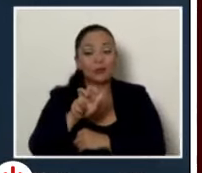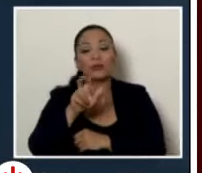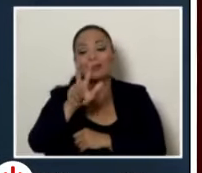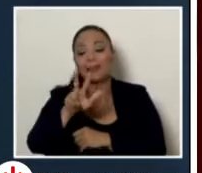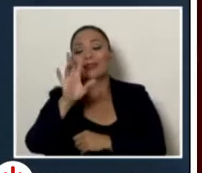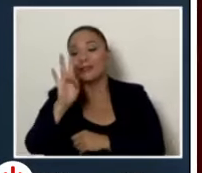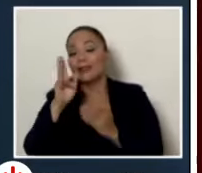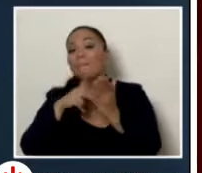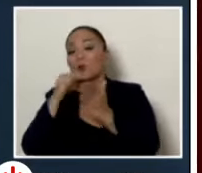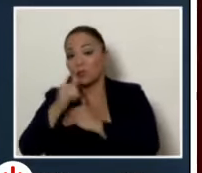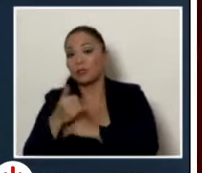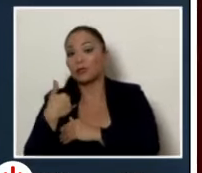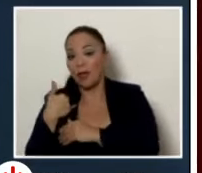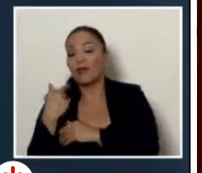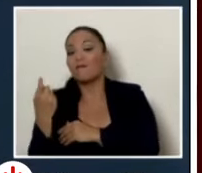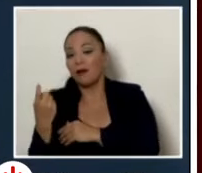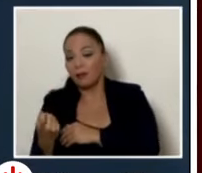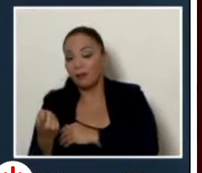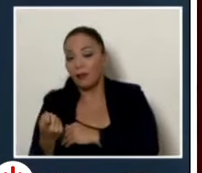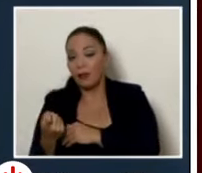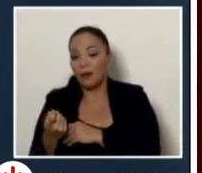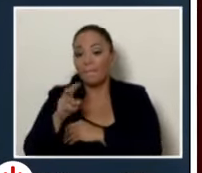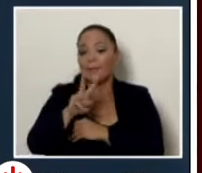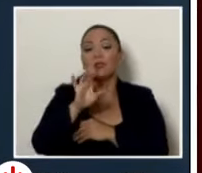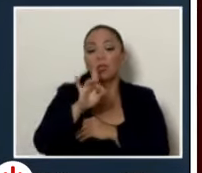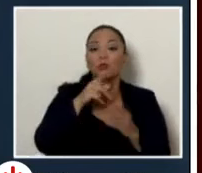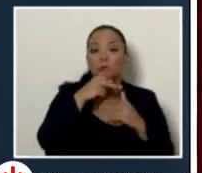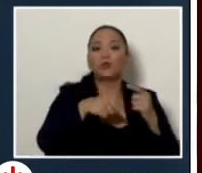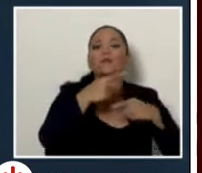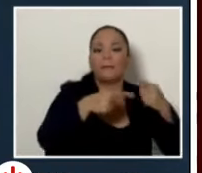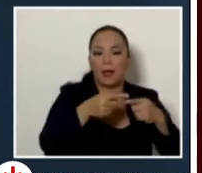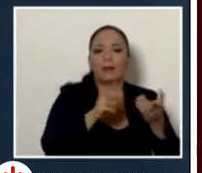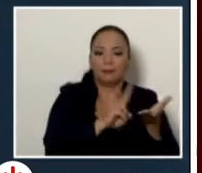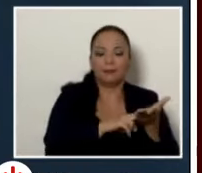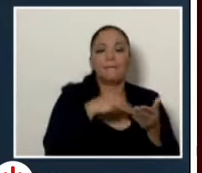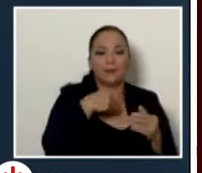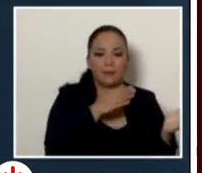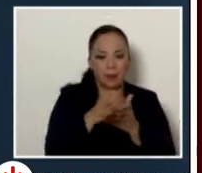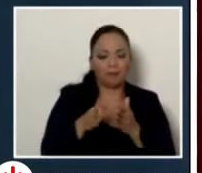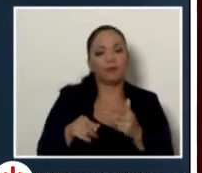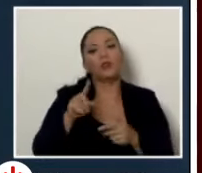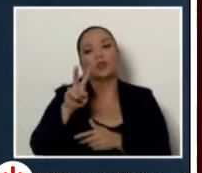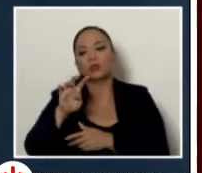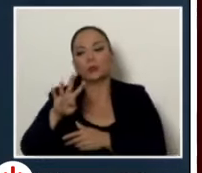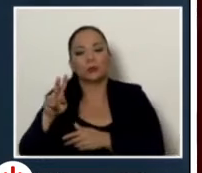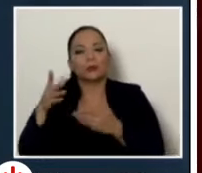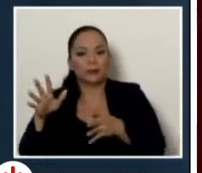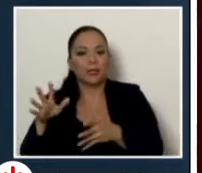228 pueden inscribirse ante mi plan 242 que ya están inscritos